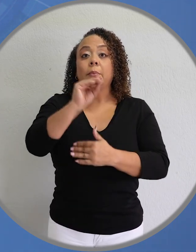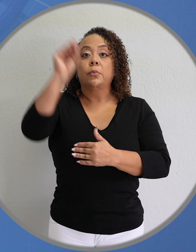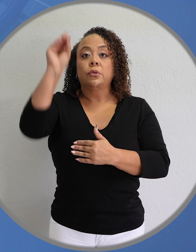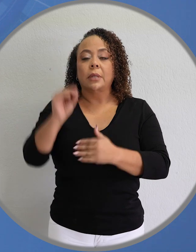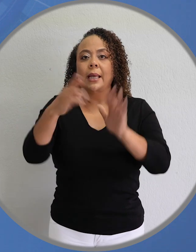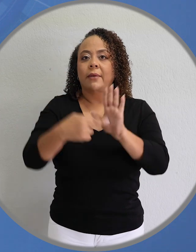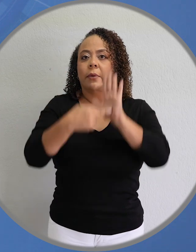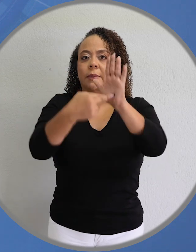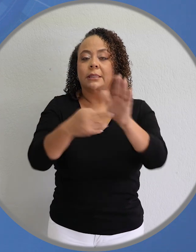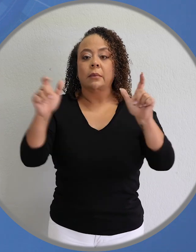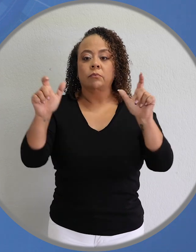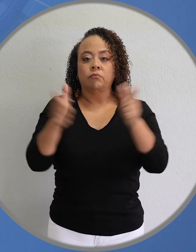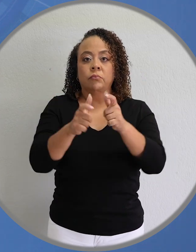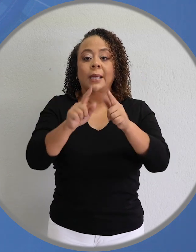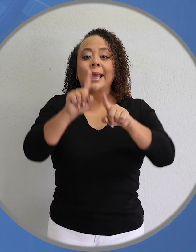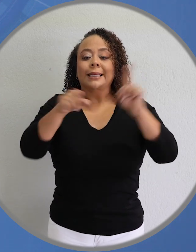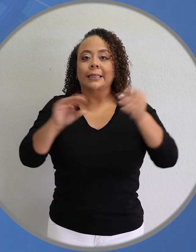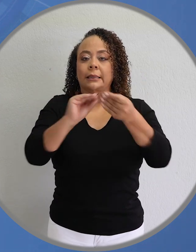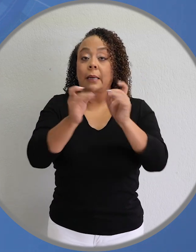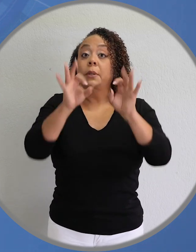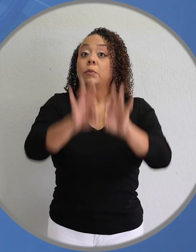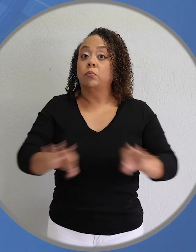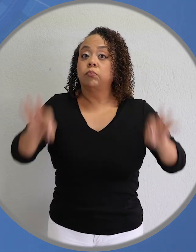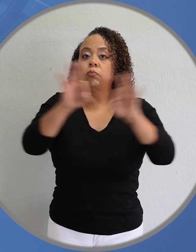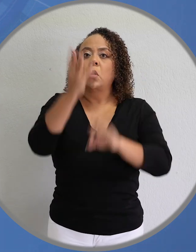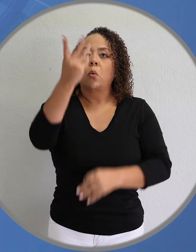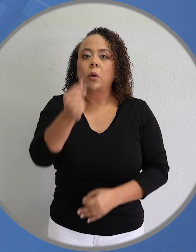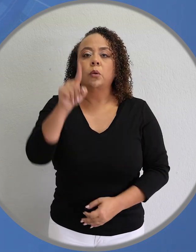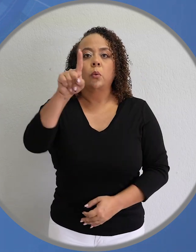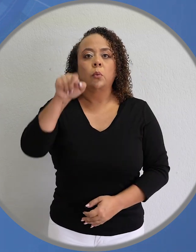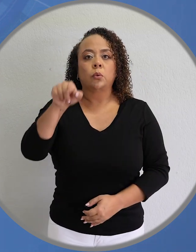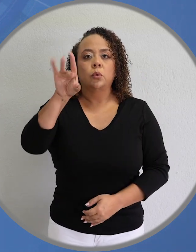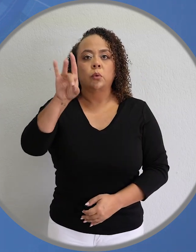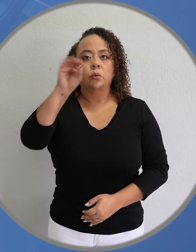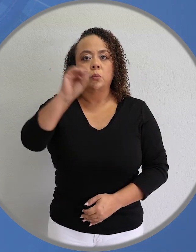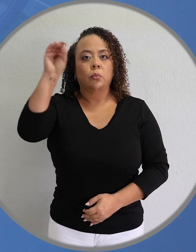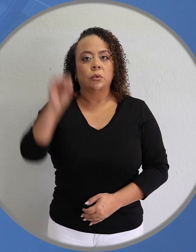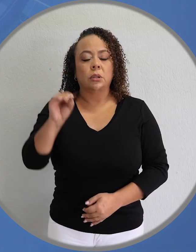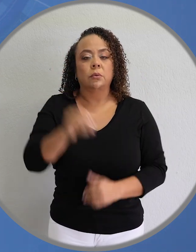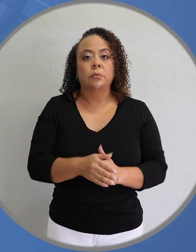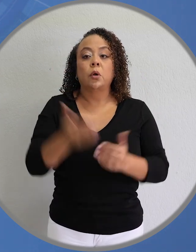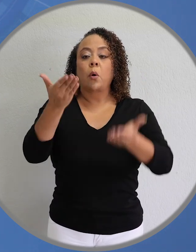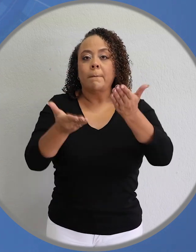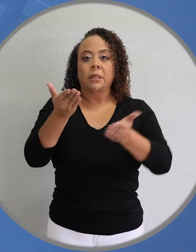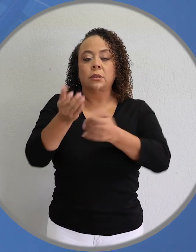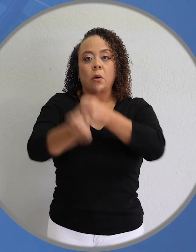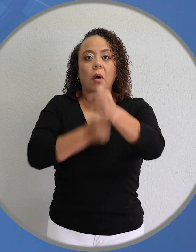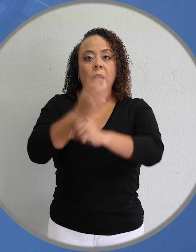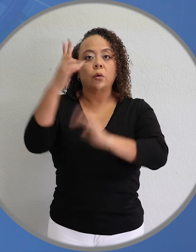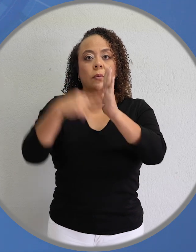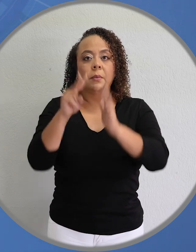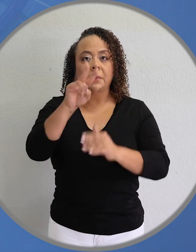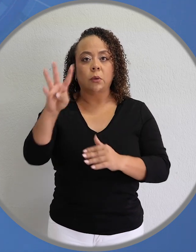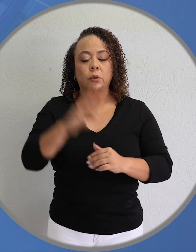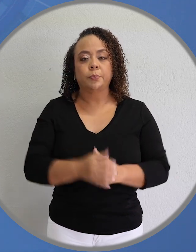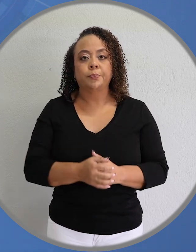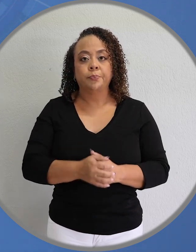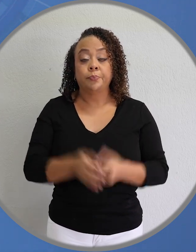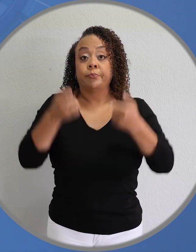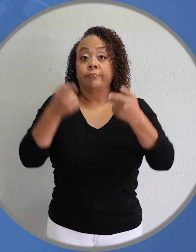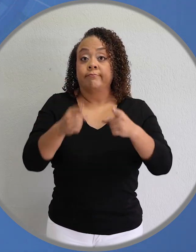porcentaje representa una disminución estadísticamente significativa de 1.8 puntos porcentuales con respecto al año 2023.